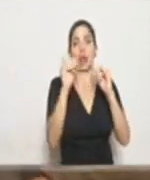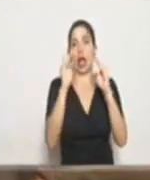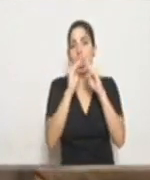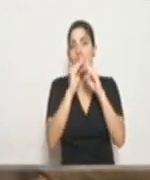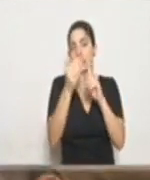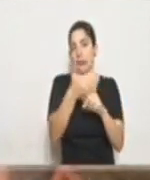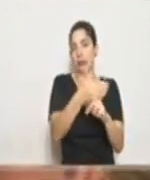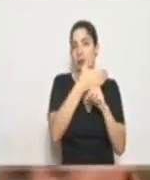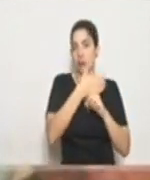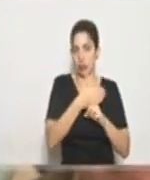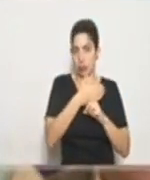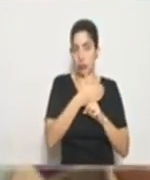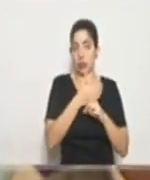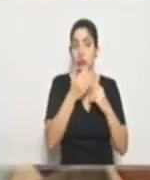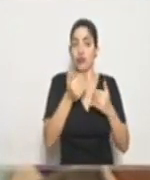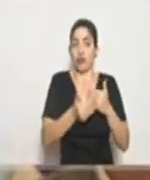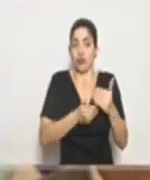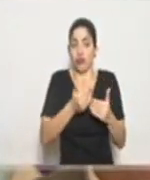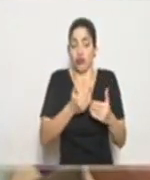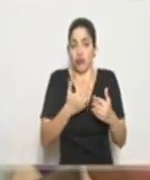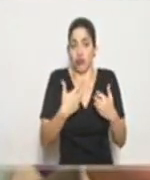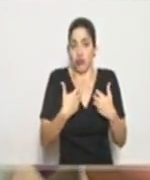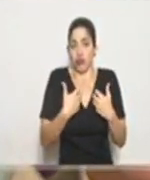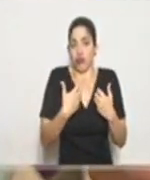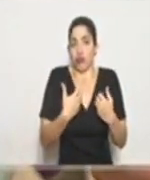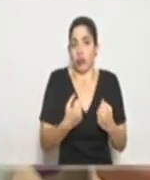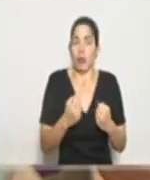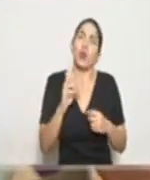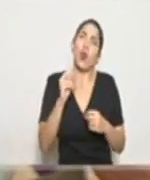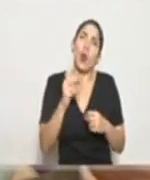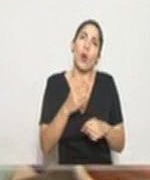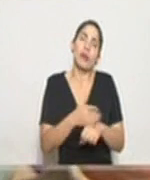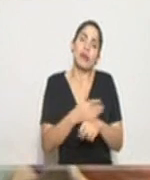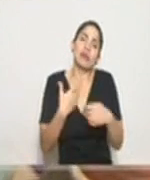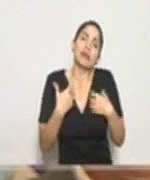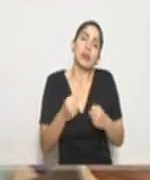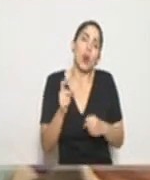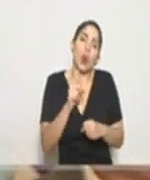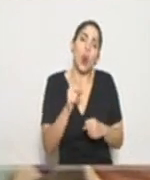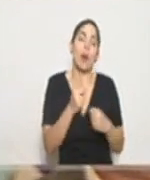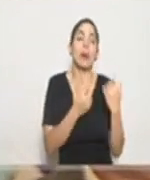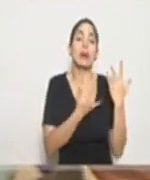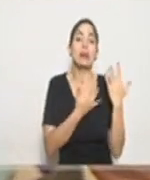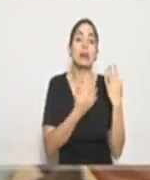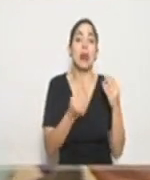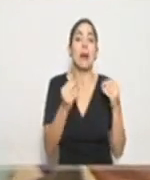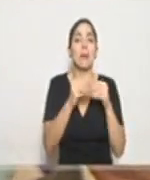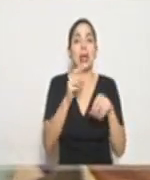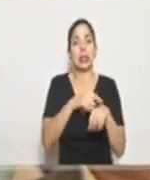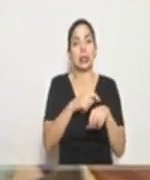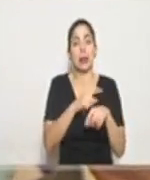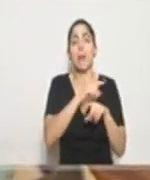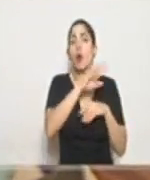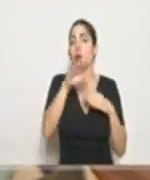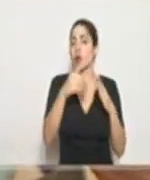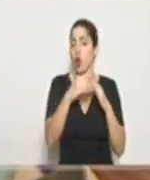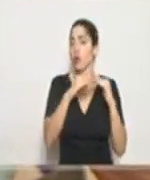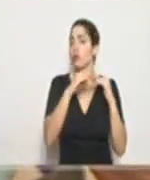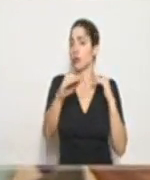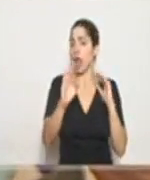y están recuperándose, o bueno, más bien no recuperándose, sino esperando justamente que pase más tiempo, pero todos están estables.